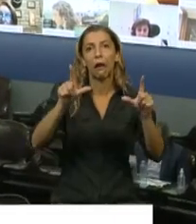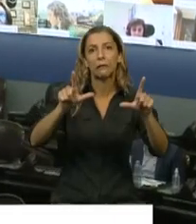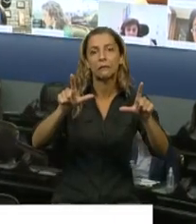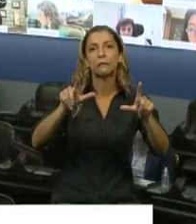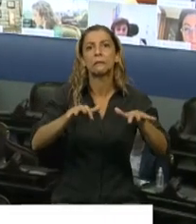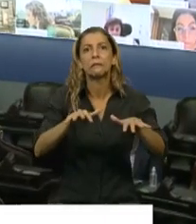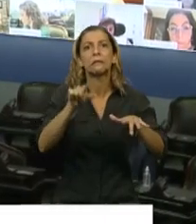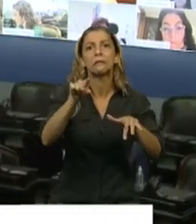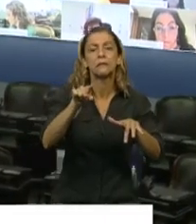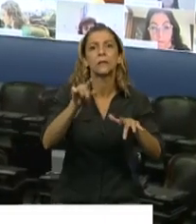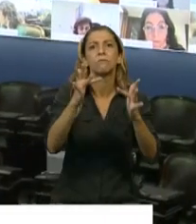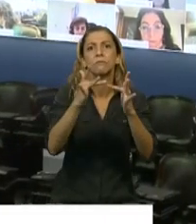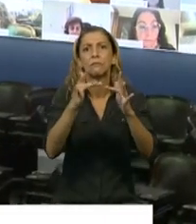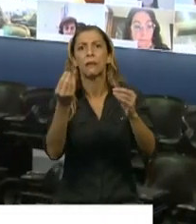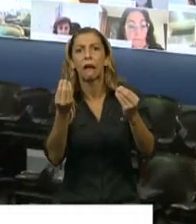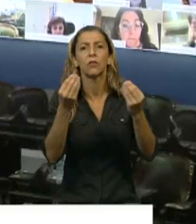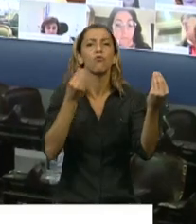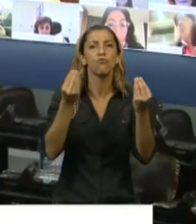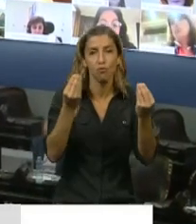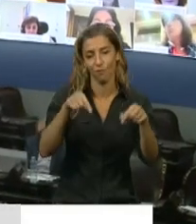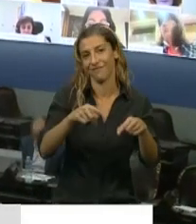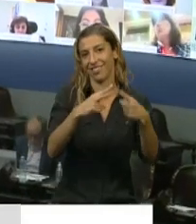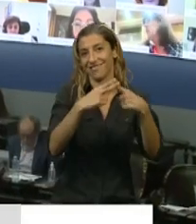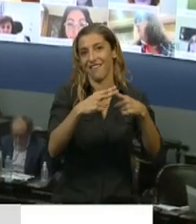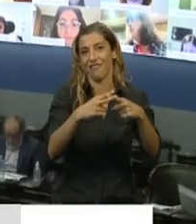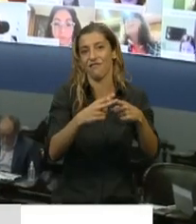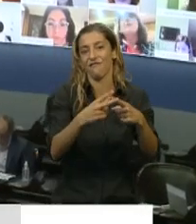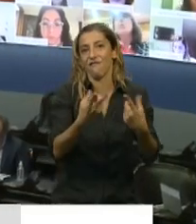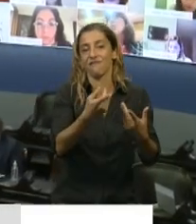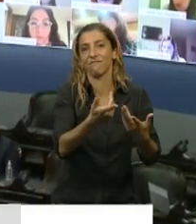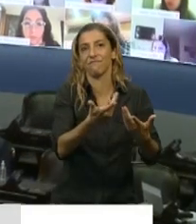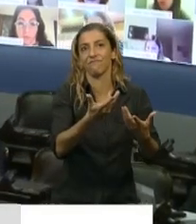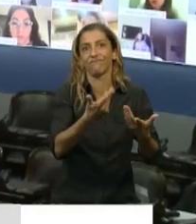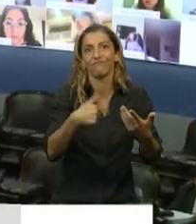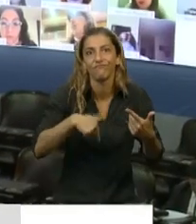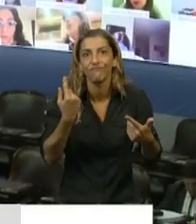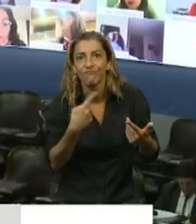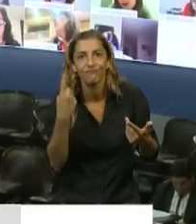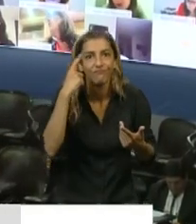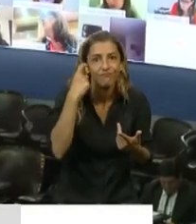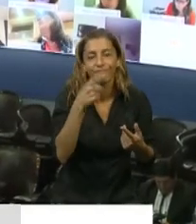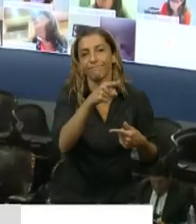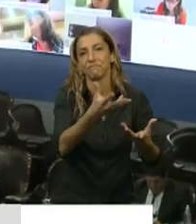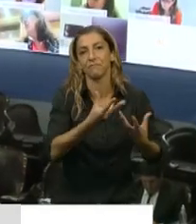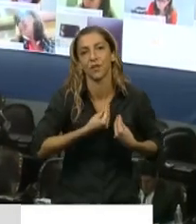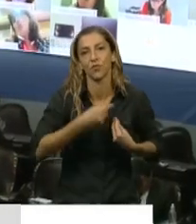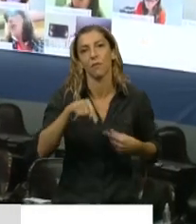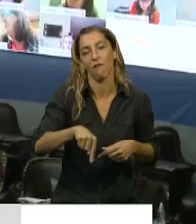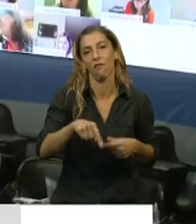de manera adecuada y a facilitar que hoy hayamos podido tener este desarrollo normal que